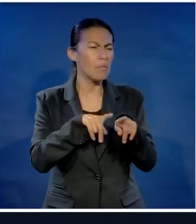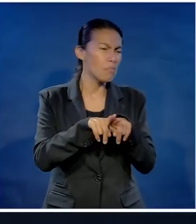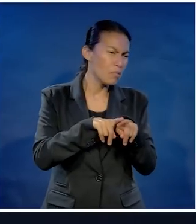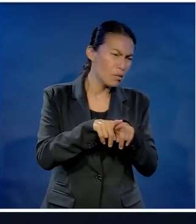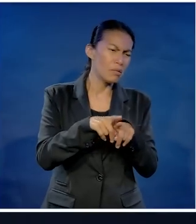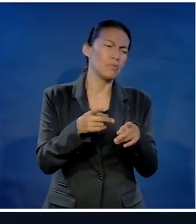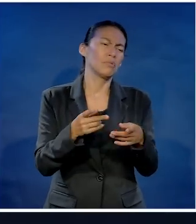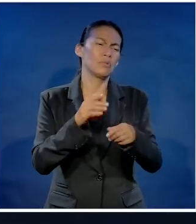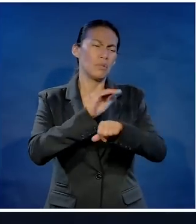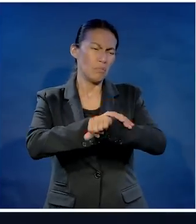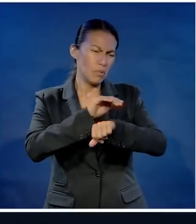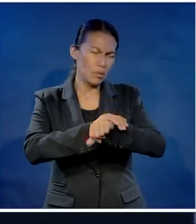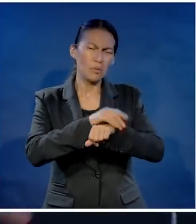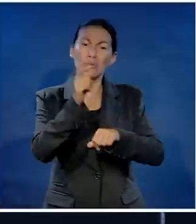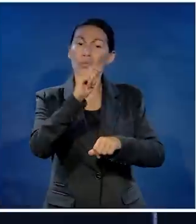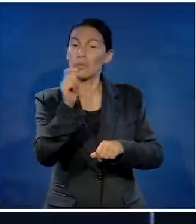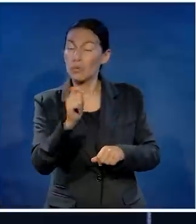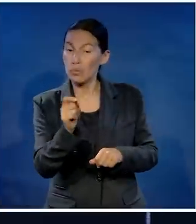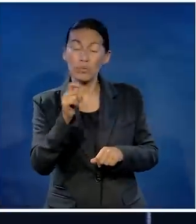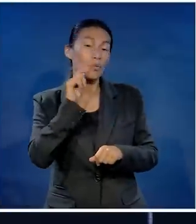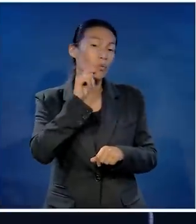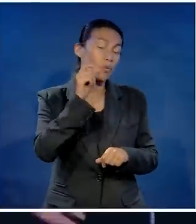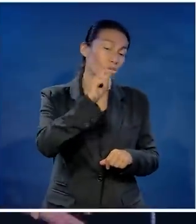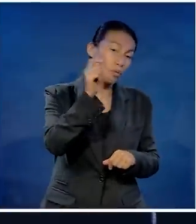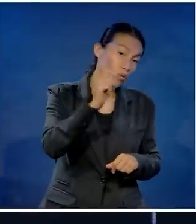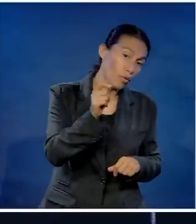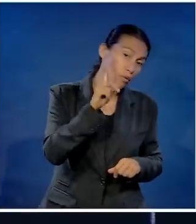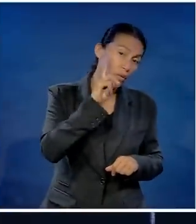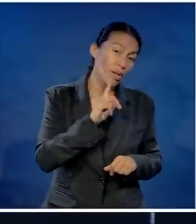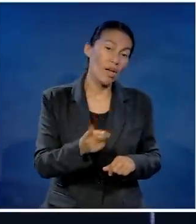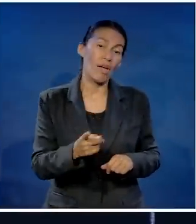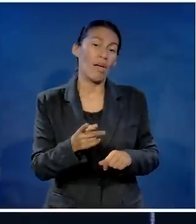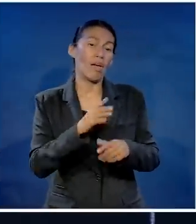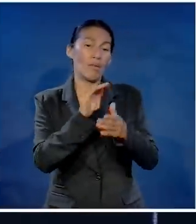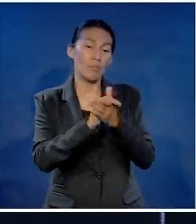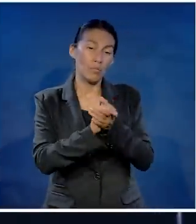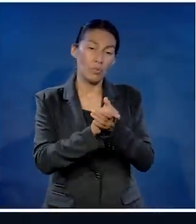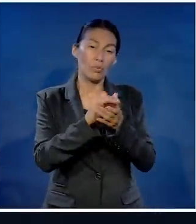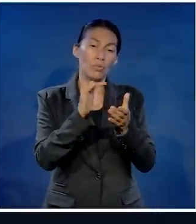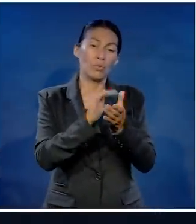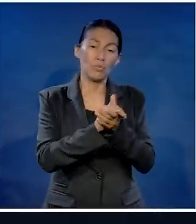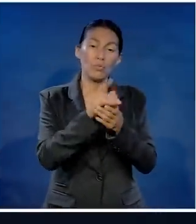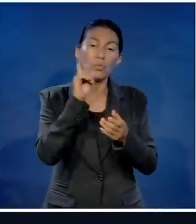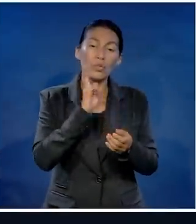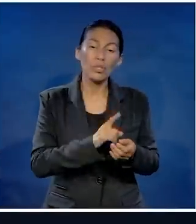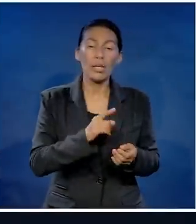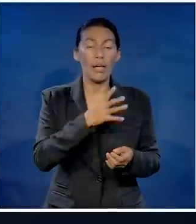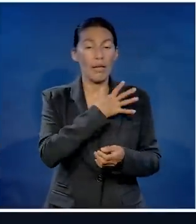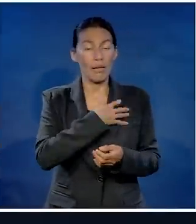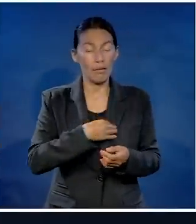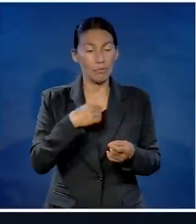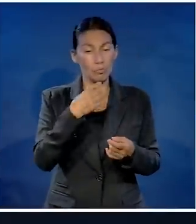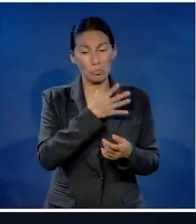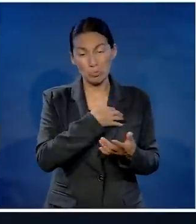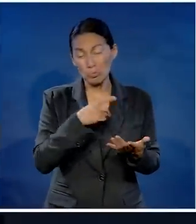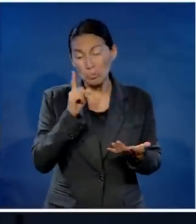padres. Cómo nos llevamos con nuestros amigos. Nuestros hermanos, el novio, la novia, el esposo, la esposa, los hijos. Esas relaciones